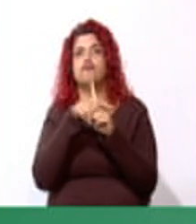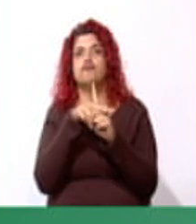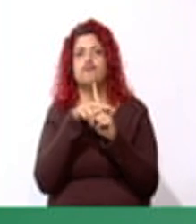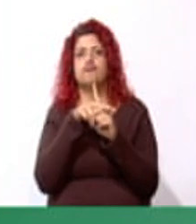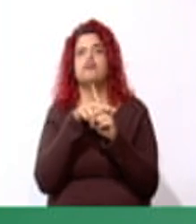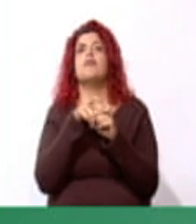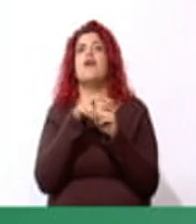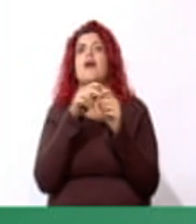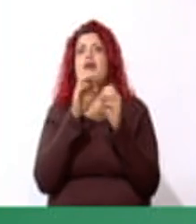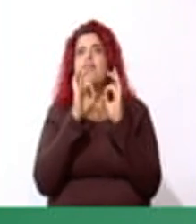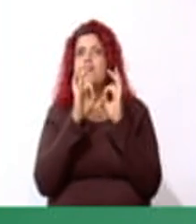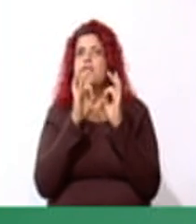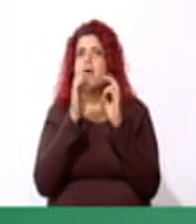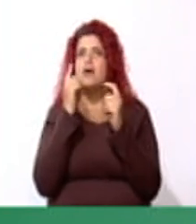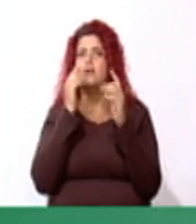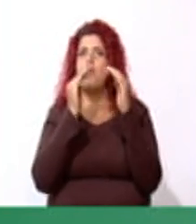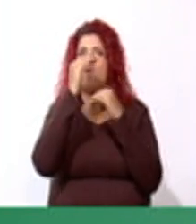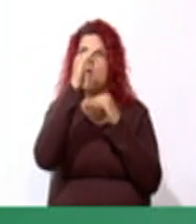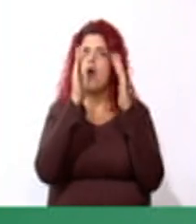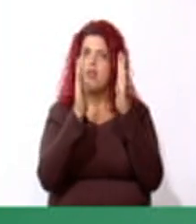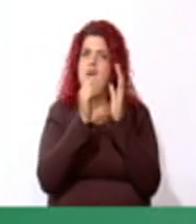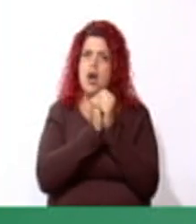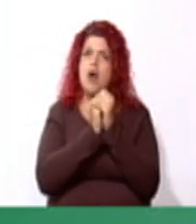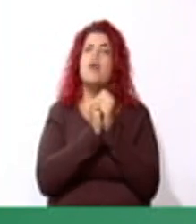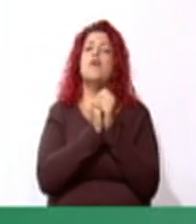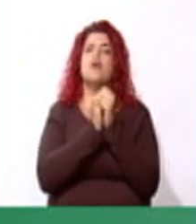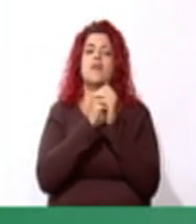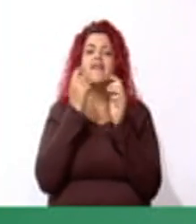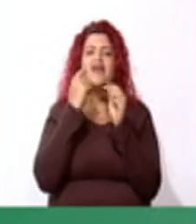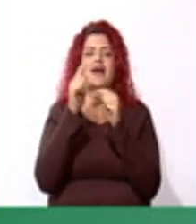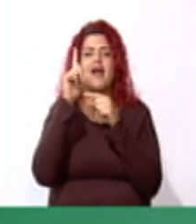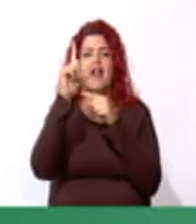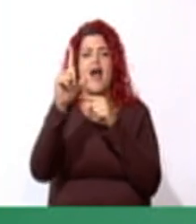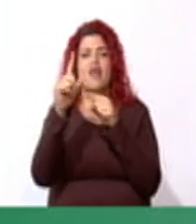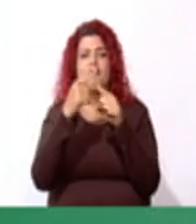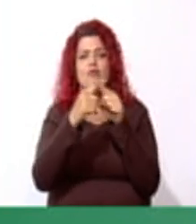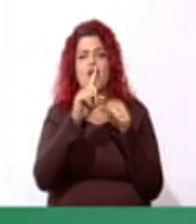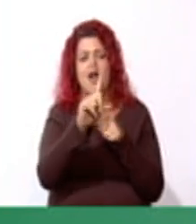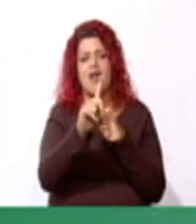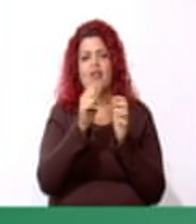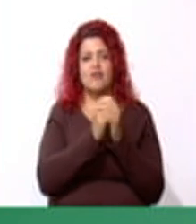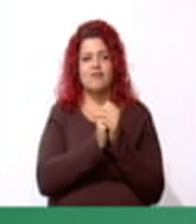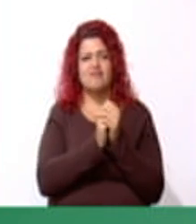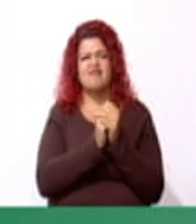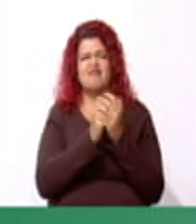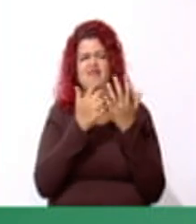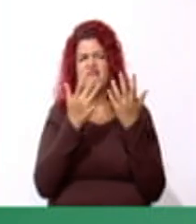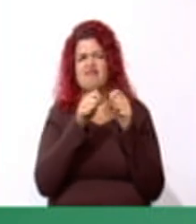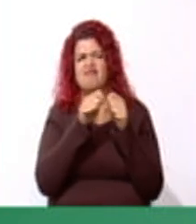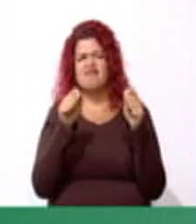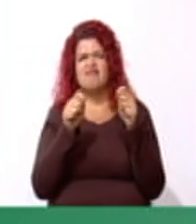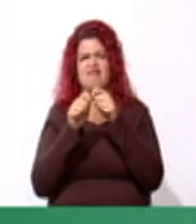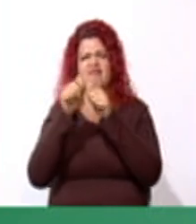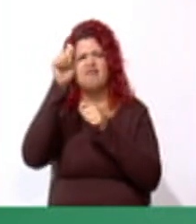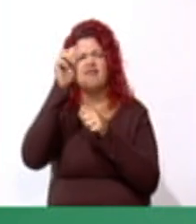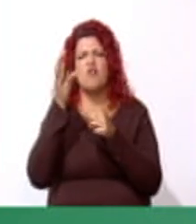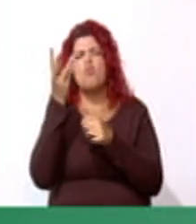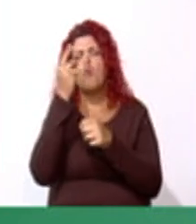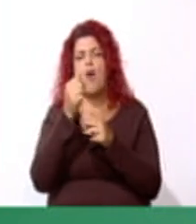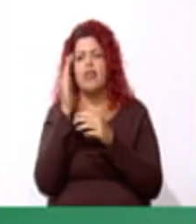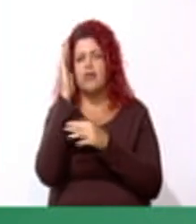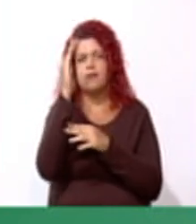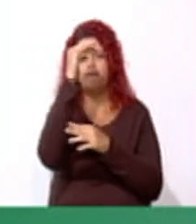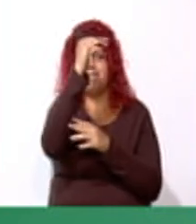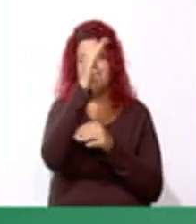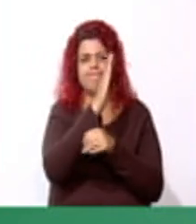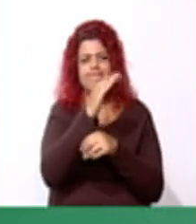Es un cuadrado y aplicamos lado por lado. ¿Cuánto mide, entonces, jóvenes, cada lado de esa